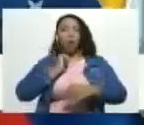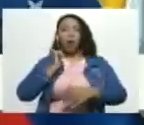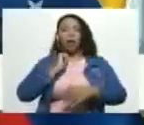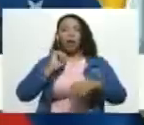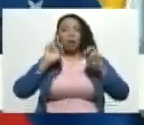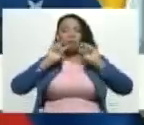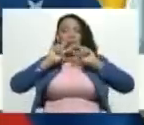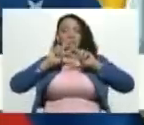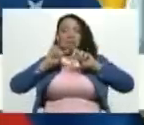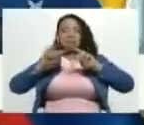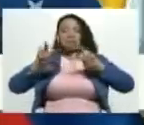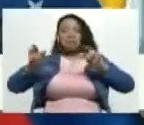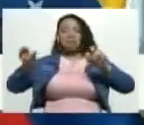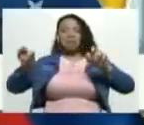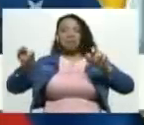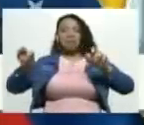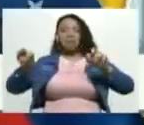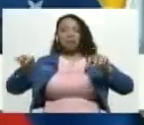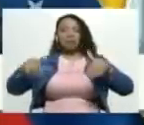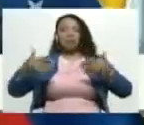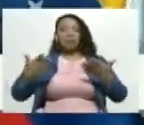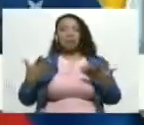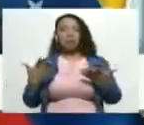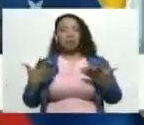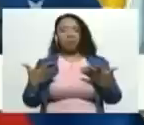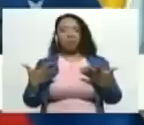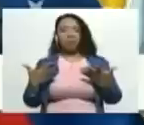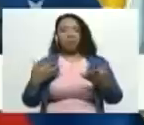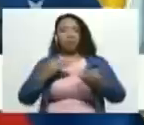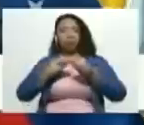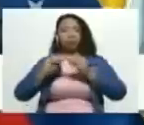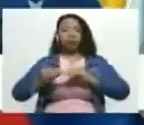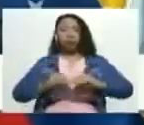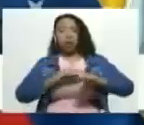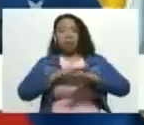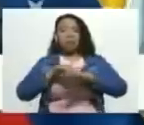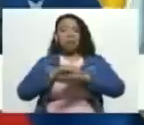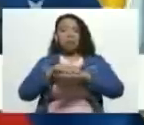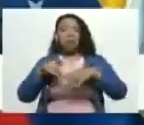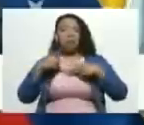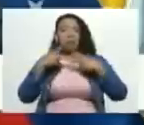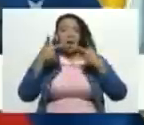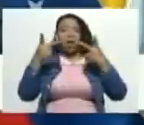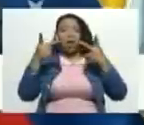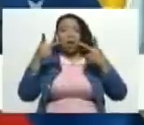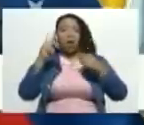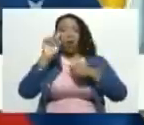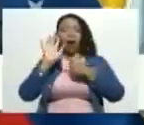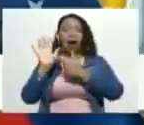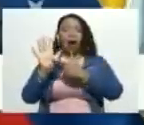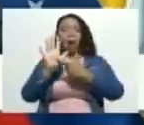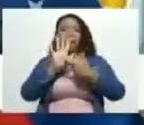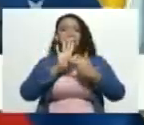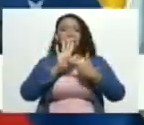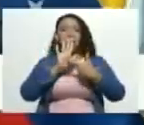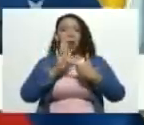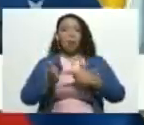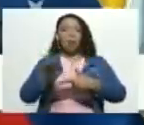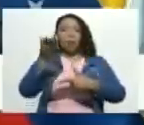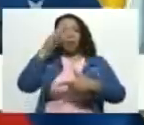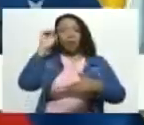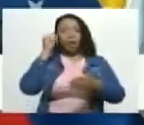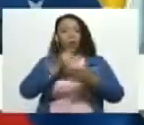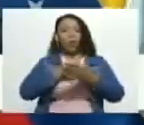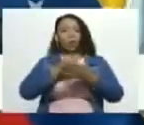investigar que lo realizado por el ministerio público es un ejemplo claro de lucha